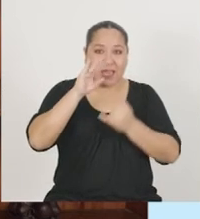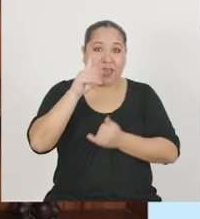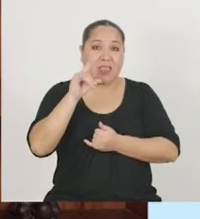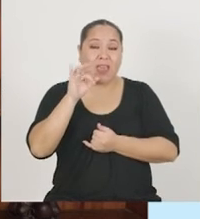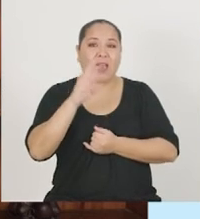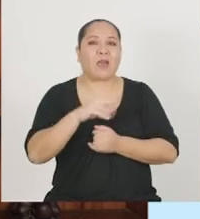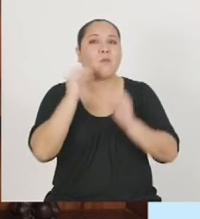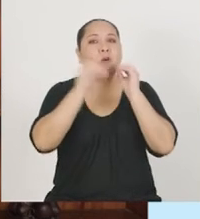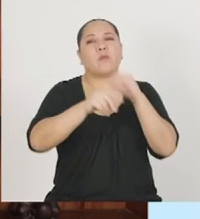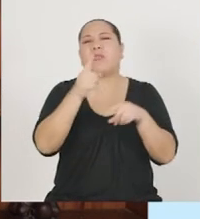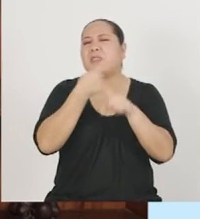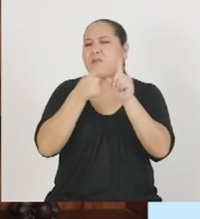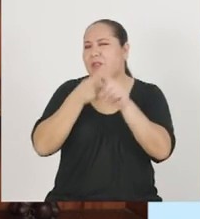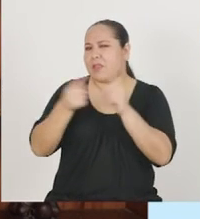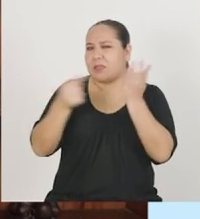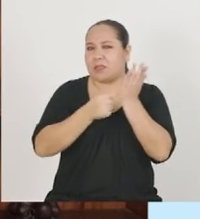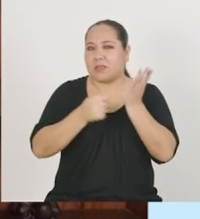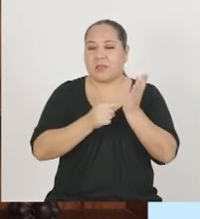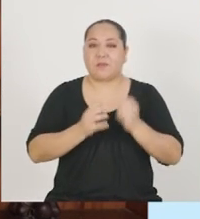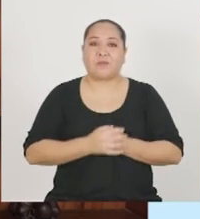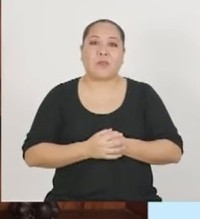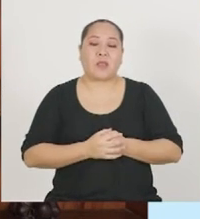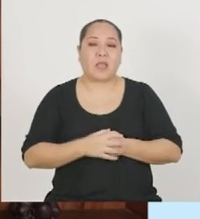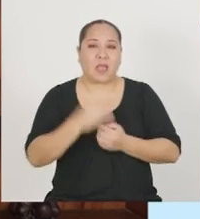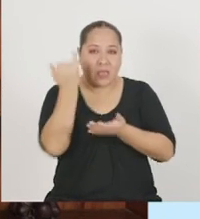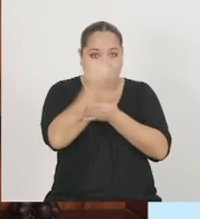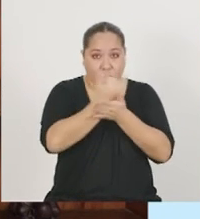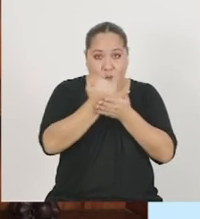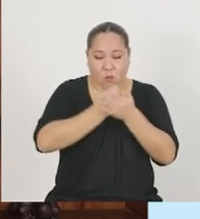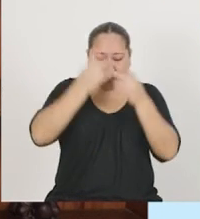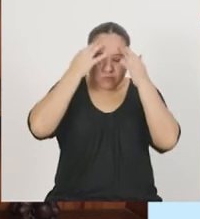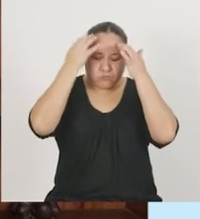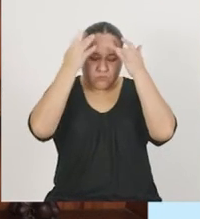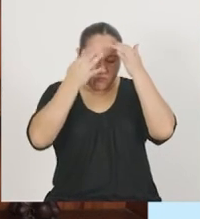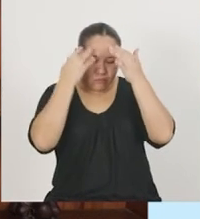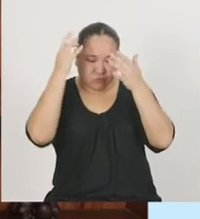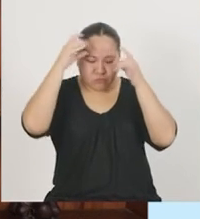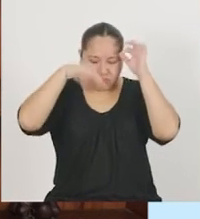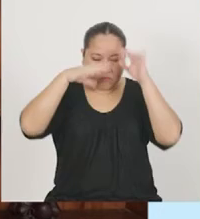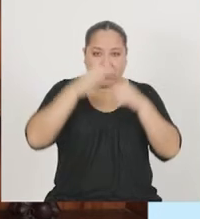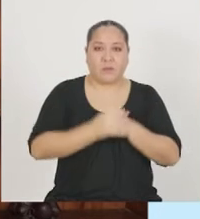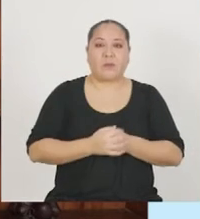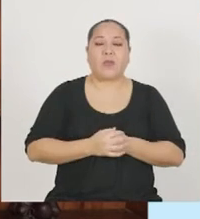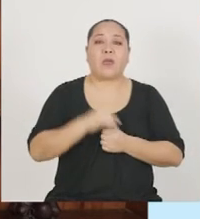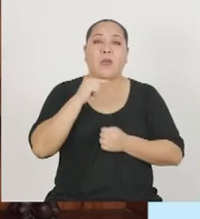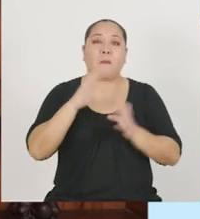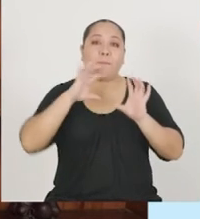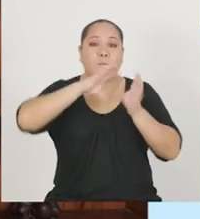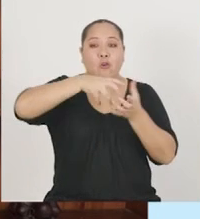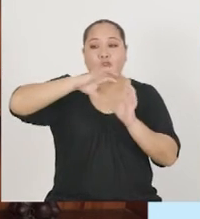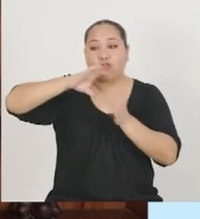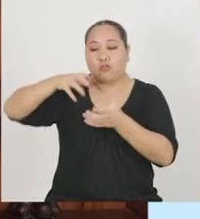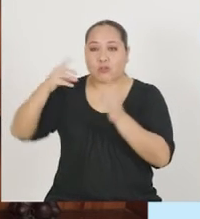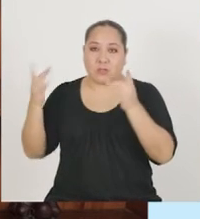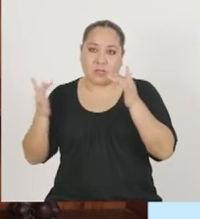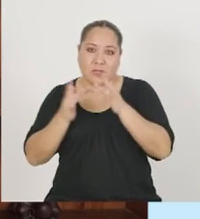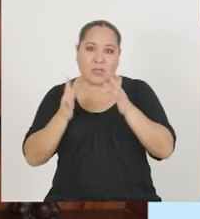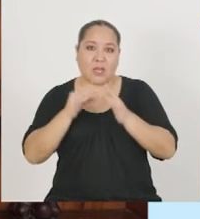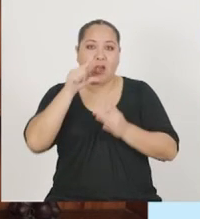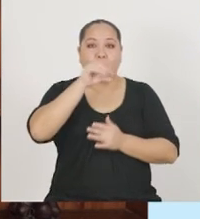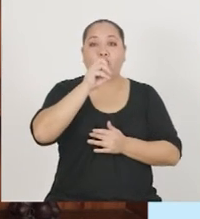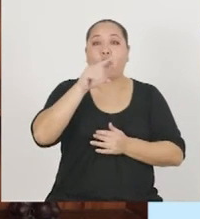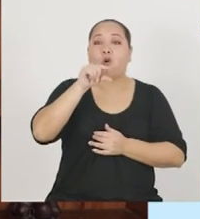realizamos las siguientes técnicas. El Draw Storming, Tormenta de dibujos, Mundos relacionados,